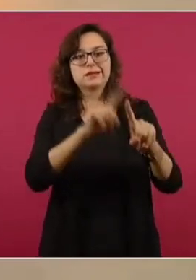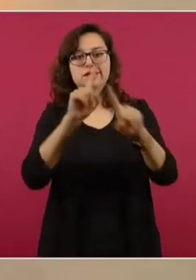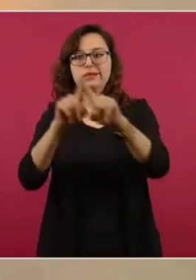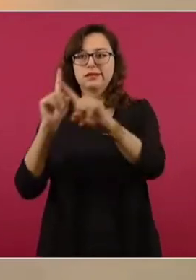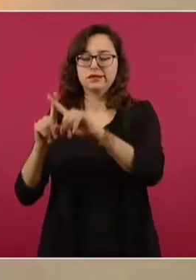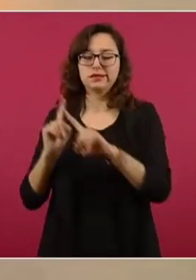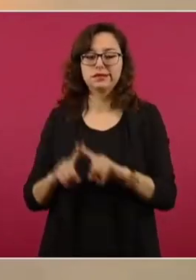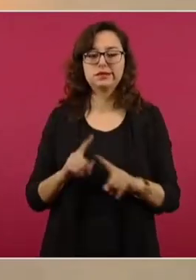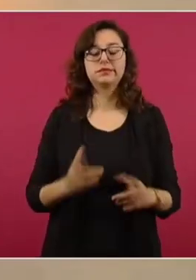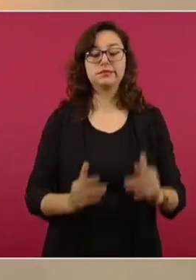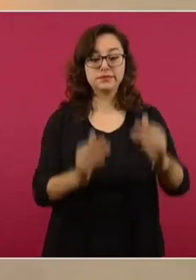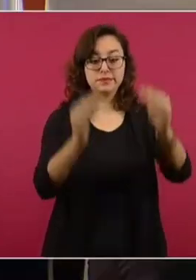feminicidio. Siguiente.